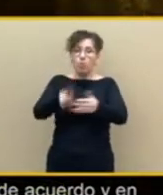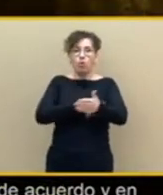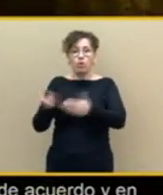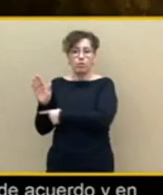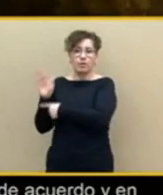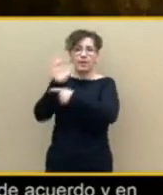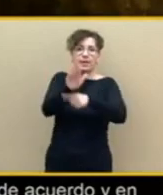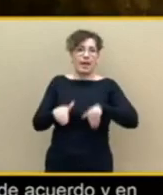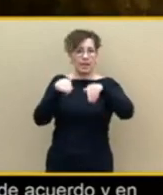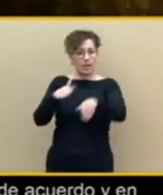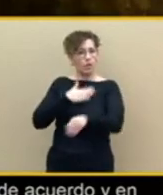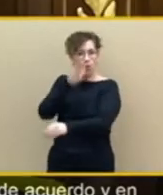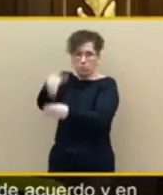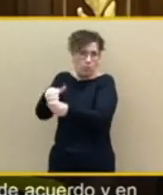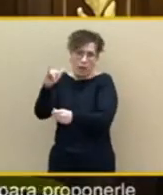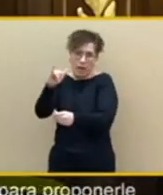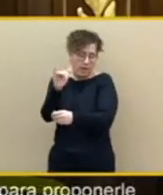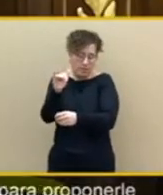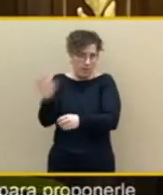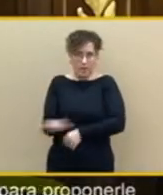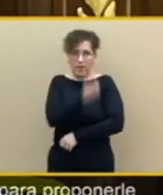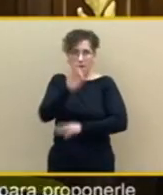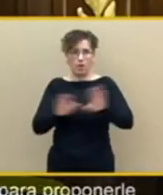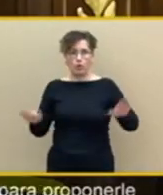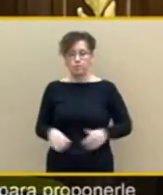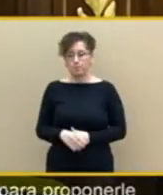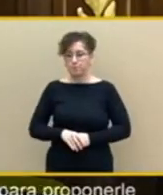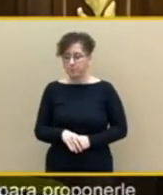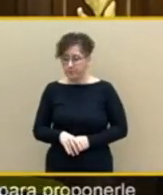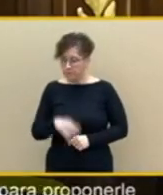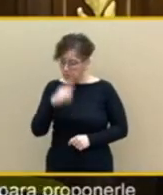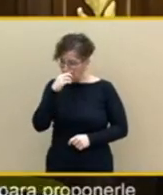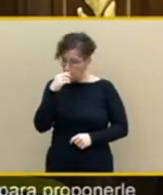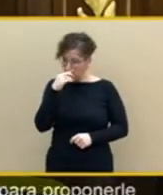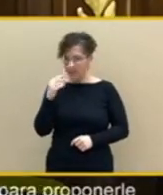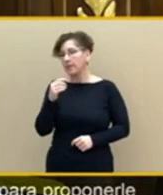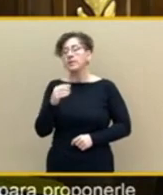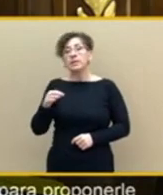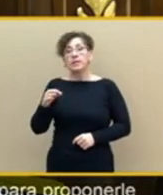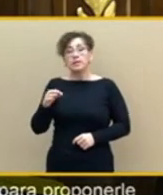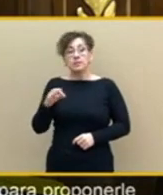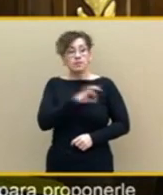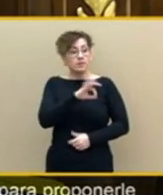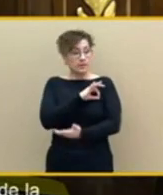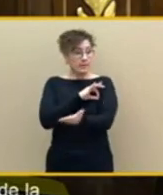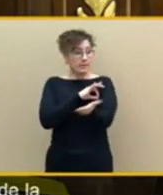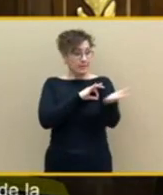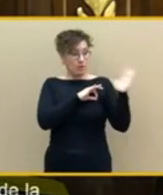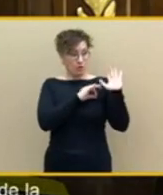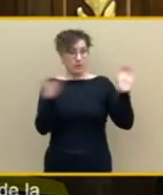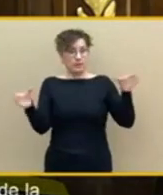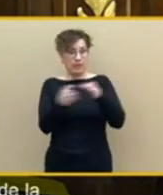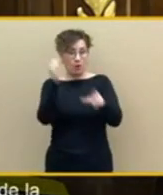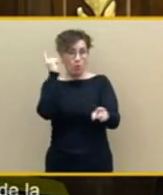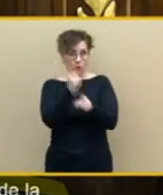democracia y lo que no era la democracia usted que ha sido parlamentario ¿cómo se presta a esto en este momento? ¿con qué finalidad?